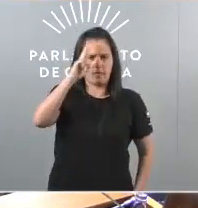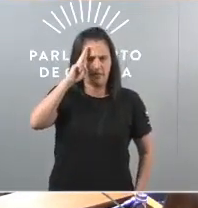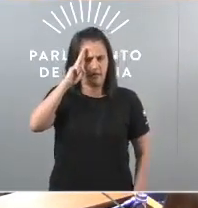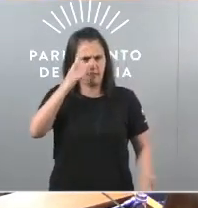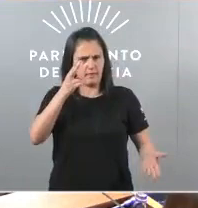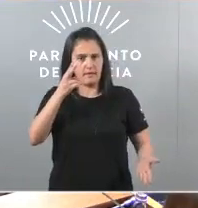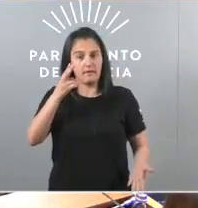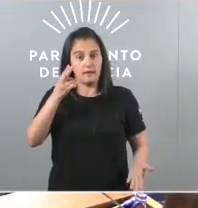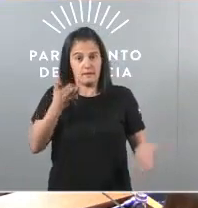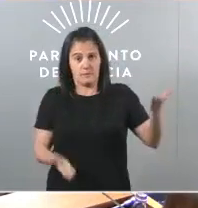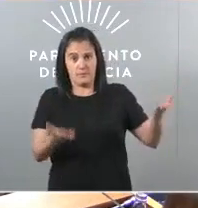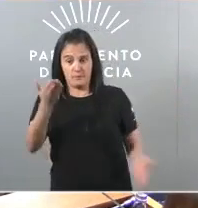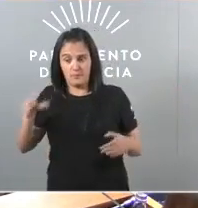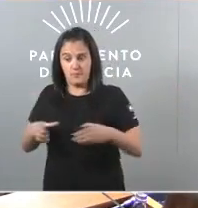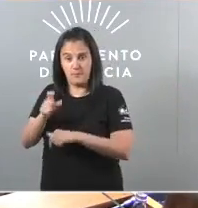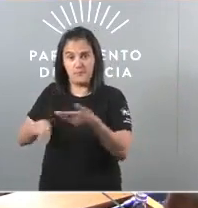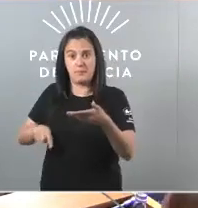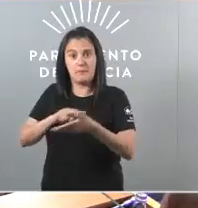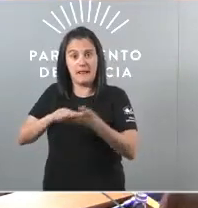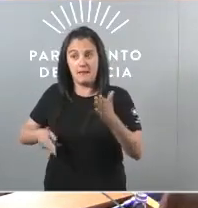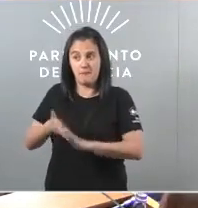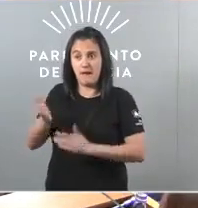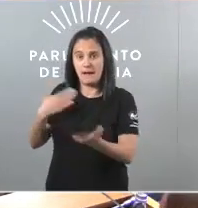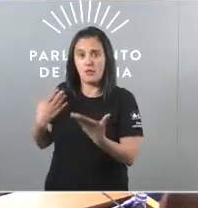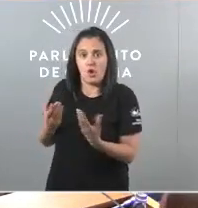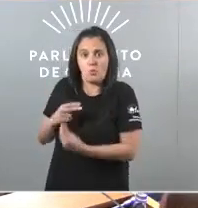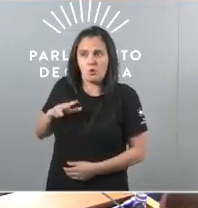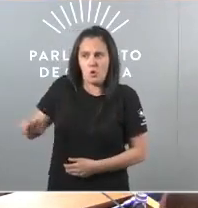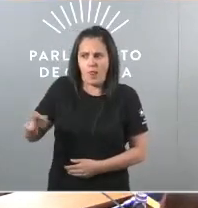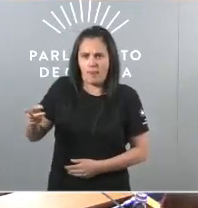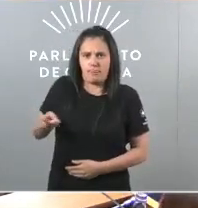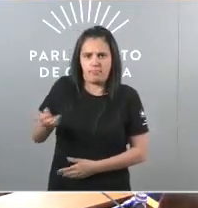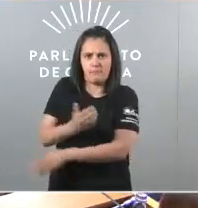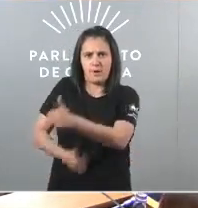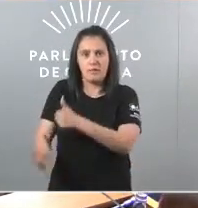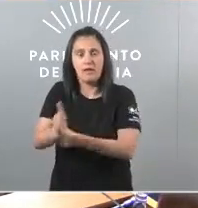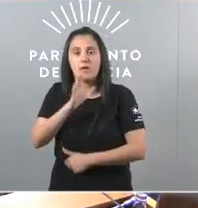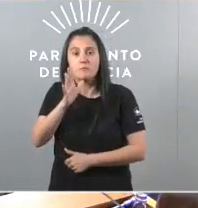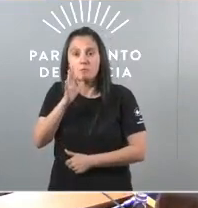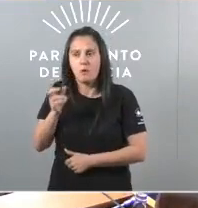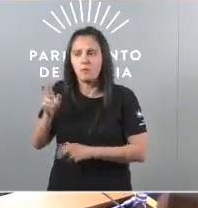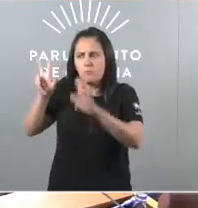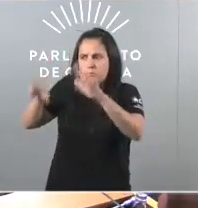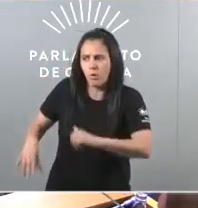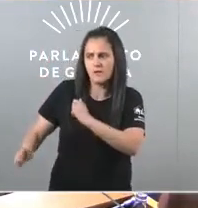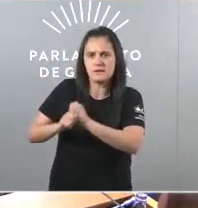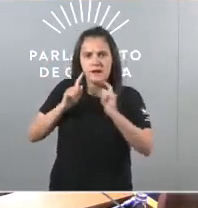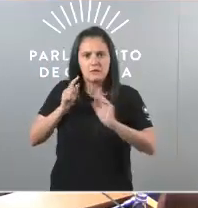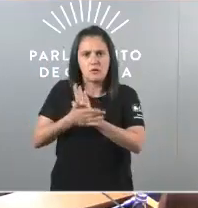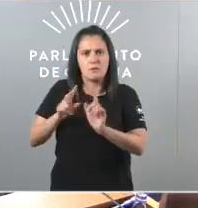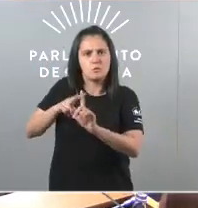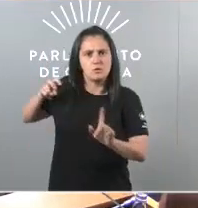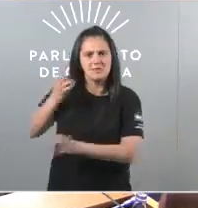goberno do Vénega dará as relacións con Portugal un trato prioritario por ser estratégico desde o punto de vista